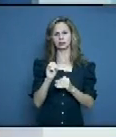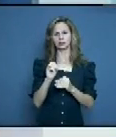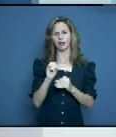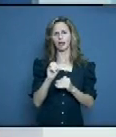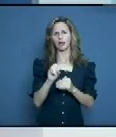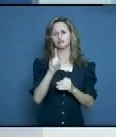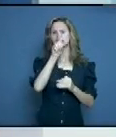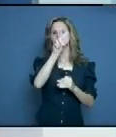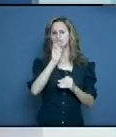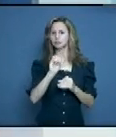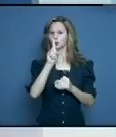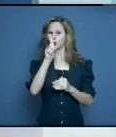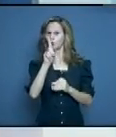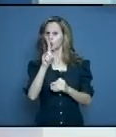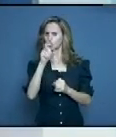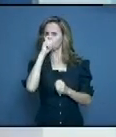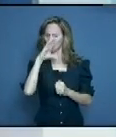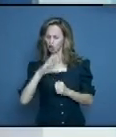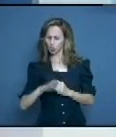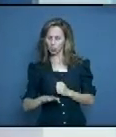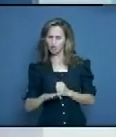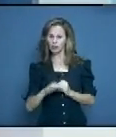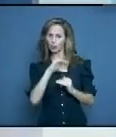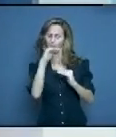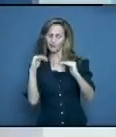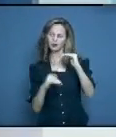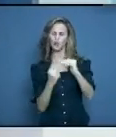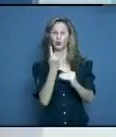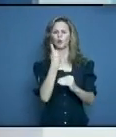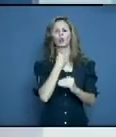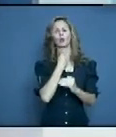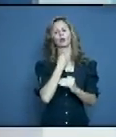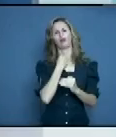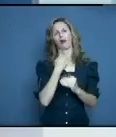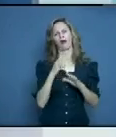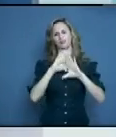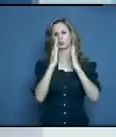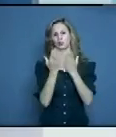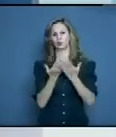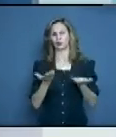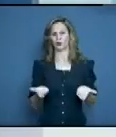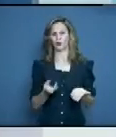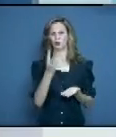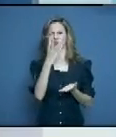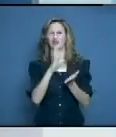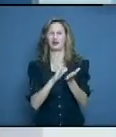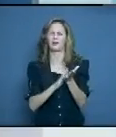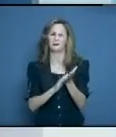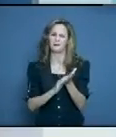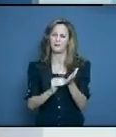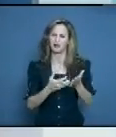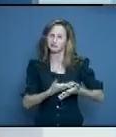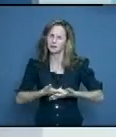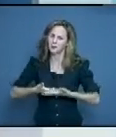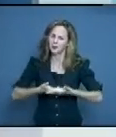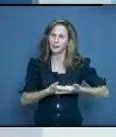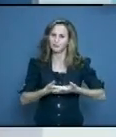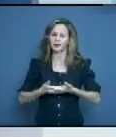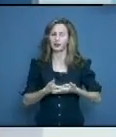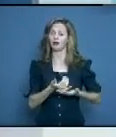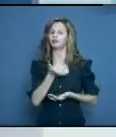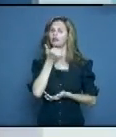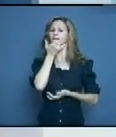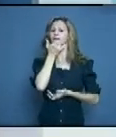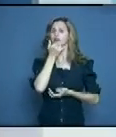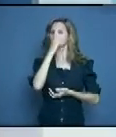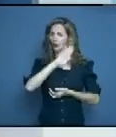pediátricos, 16 son menores de un año, y 6 son menores de 3 meses. Fíjate, todavía tenemos dificultades, el país también tiene esta misma